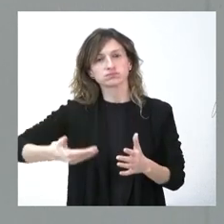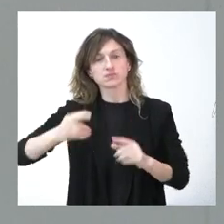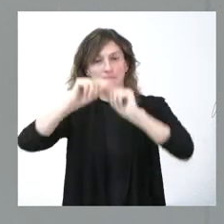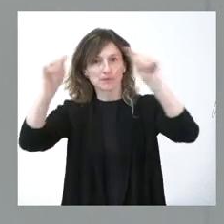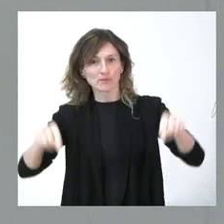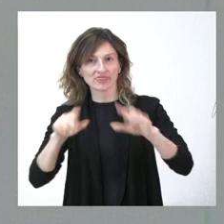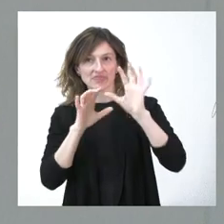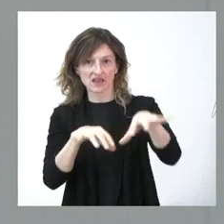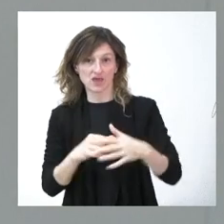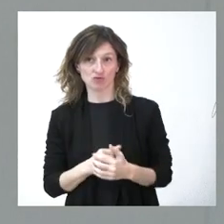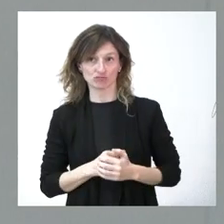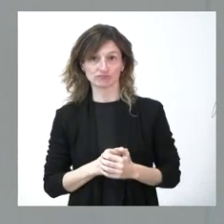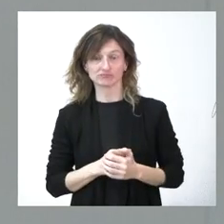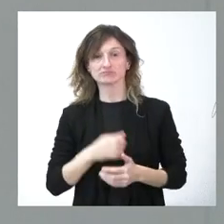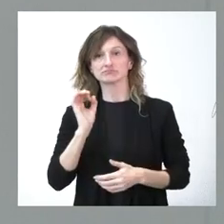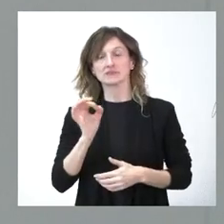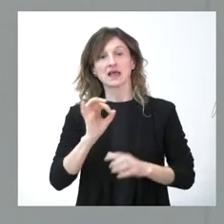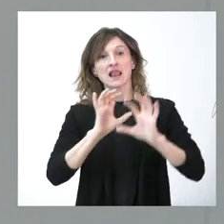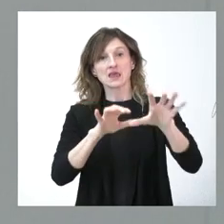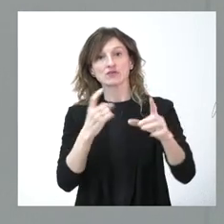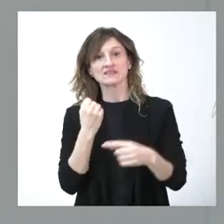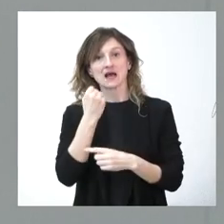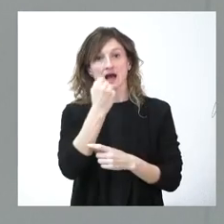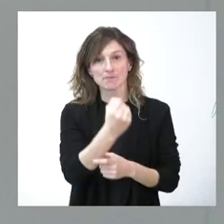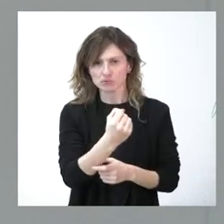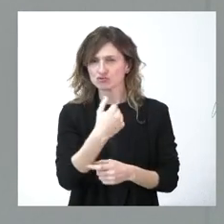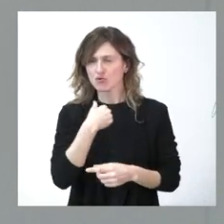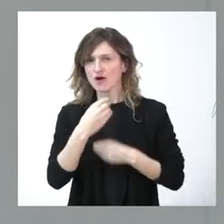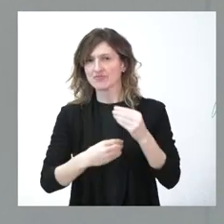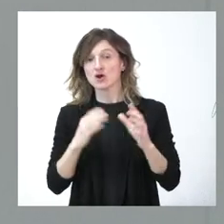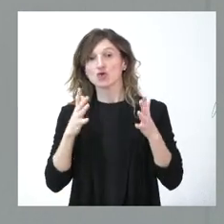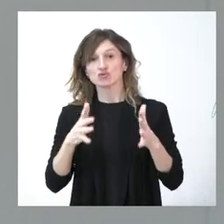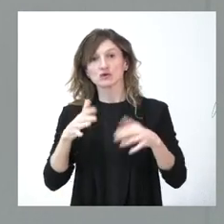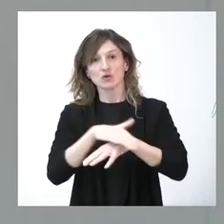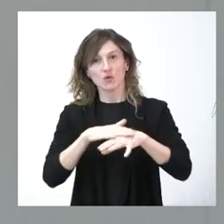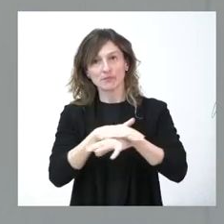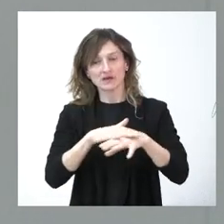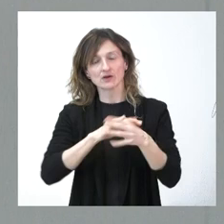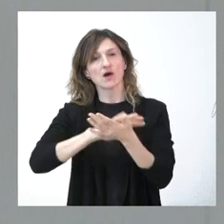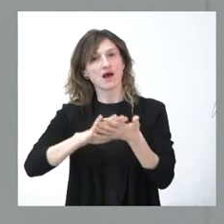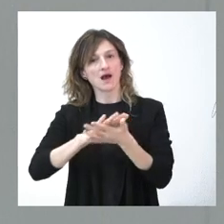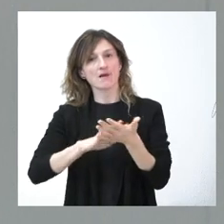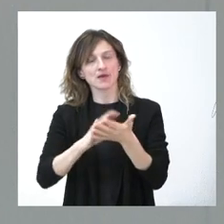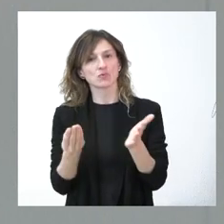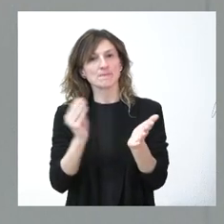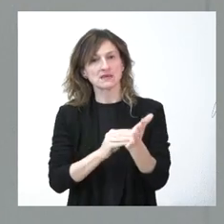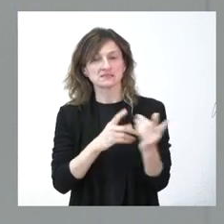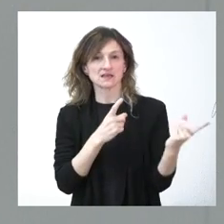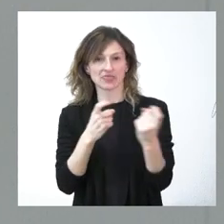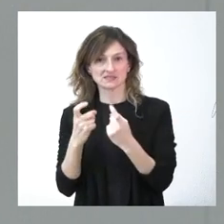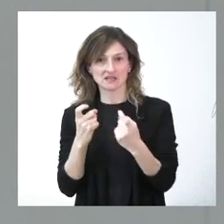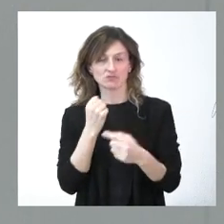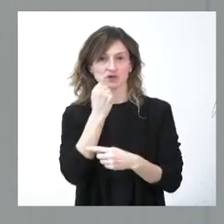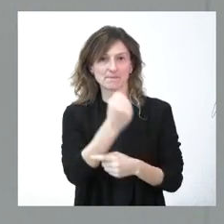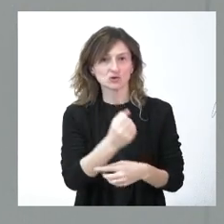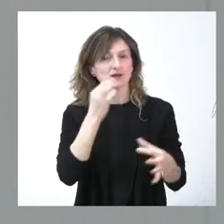de León por supuesto que León necesita nuestro apoyo es lo que estamos haciendo y hoy en el Consejo de Gobierno pues ha puesto una vez más de manifiesto esa necesidad y esa